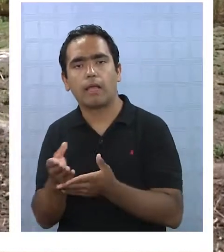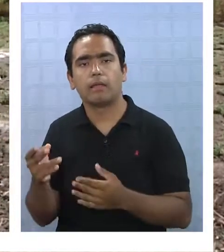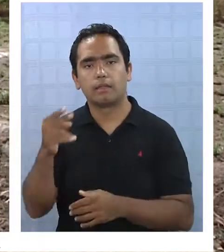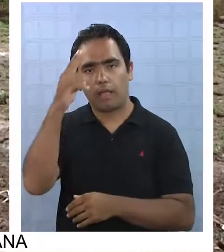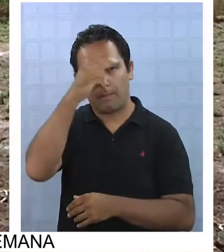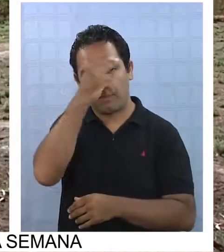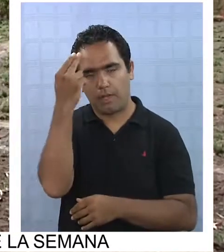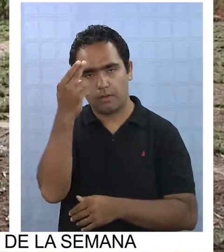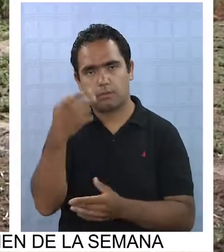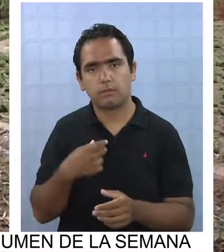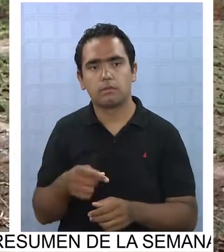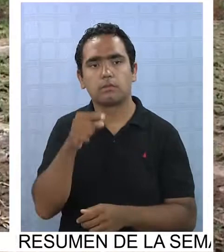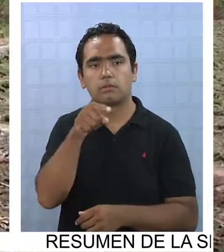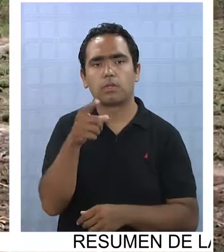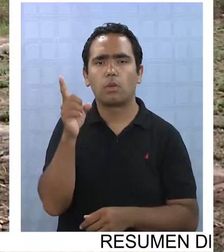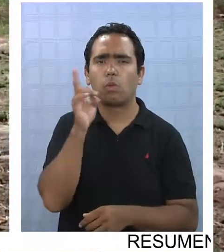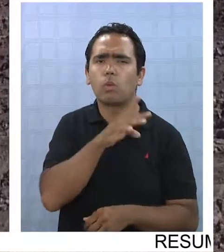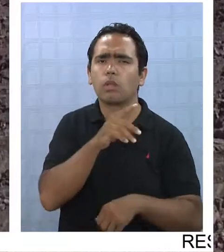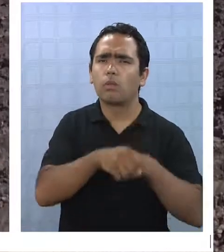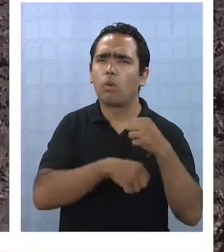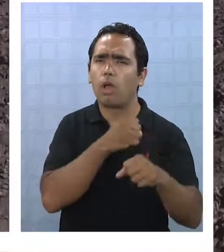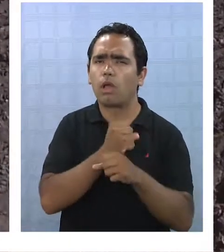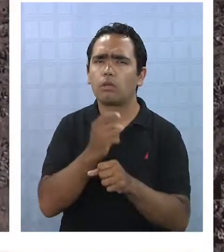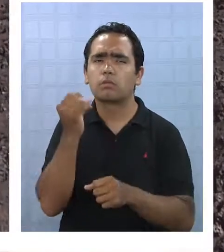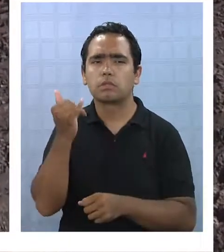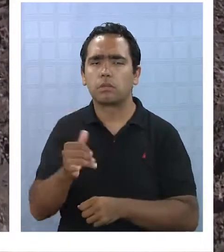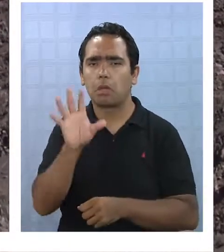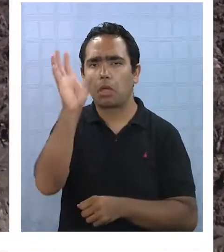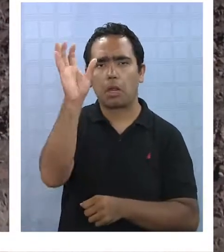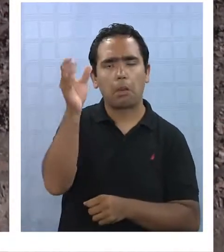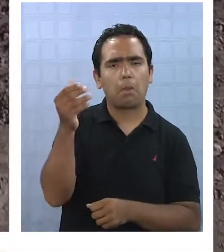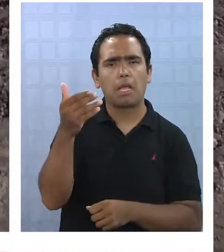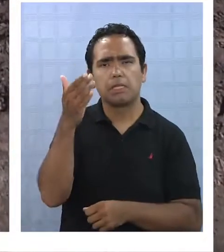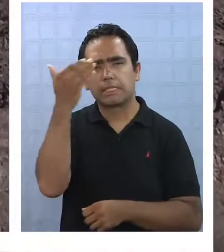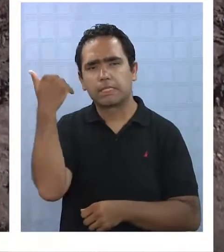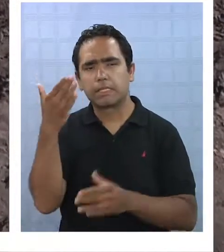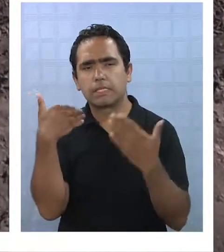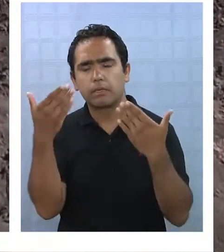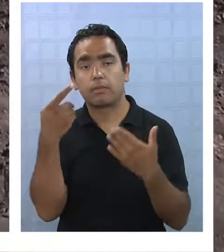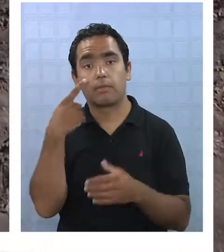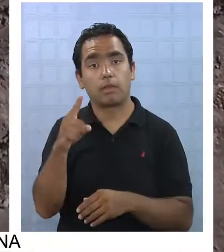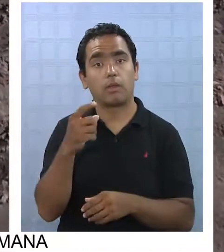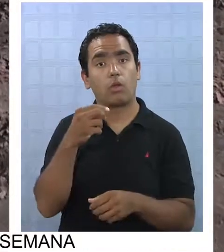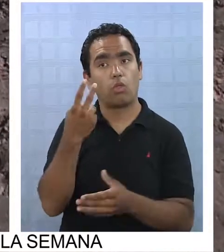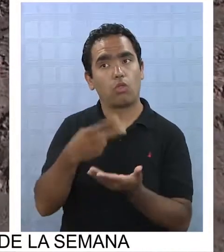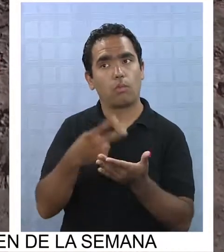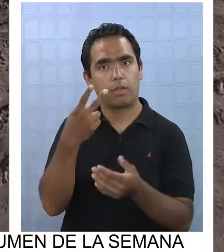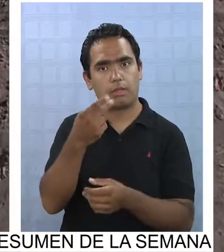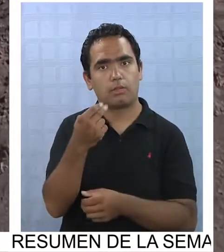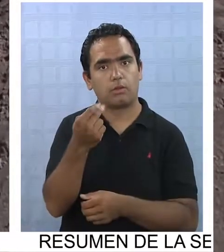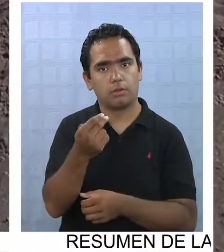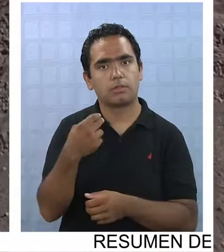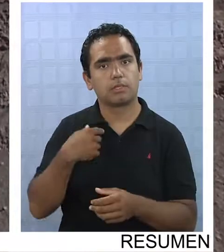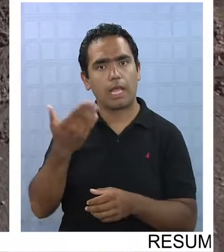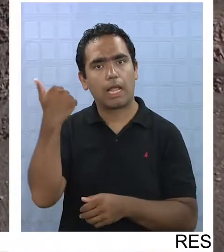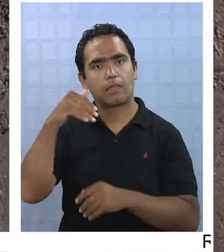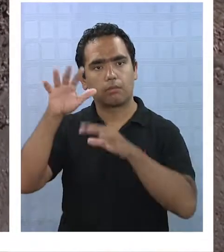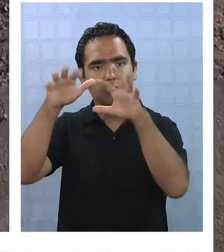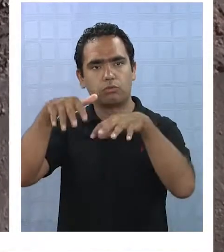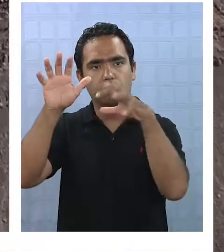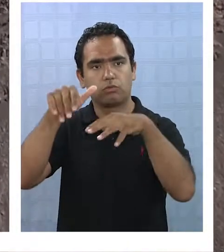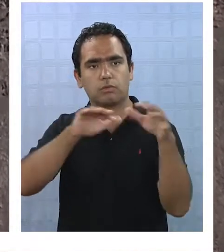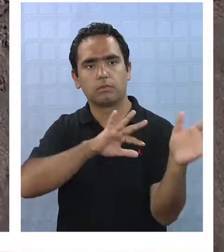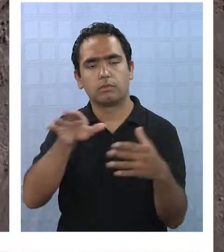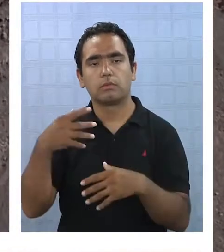últimos años han sido relativamente secos, aun cuando se recuerda sus graves efectos del año 2012. También hemos